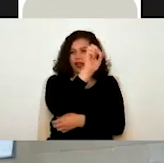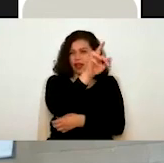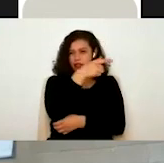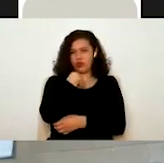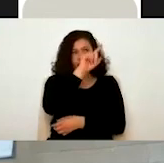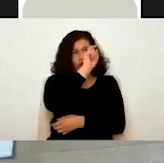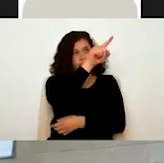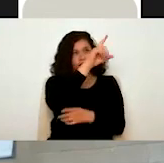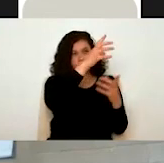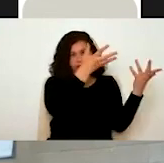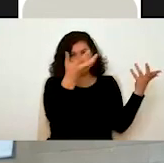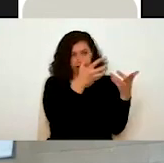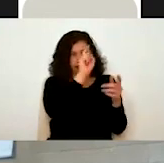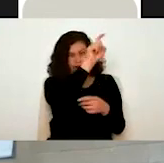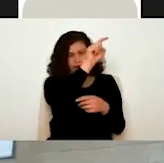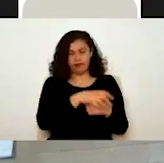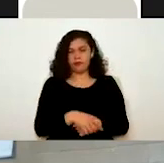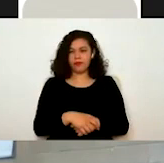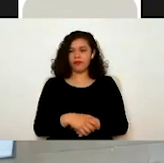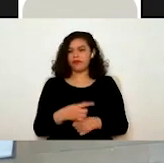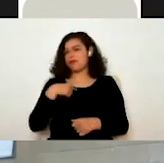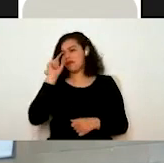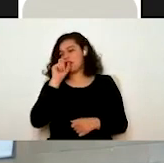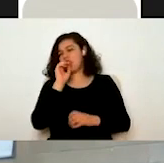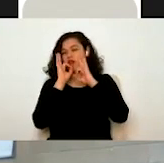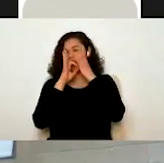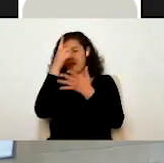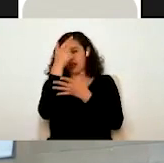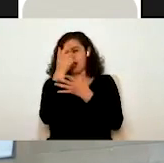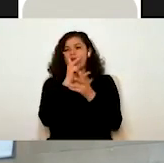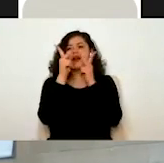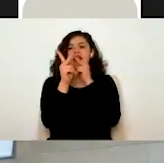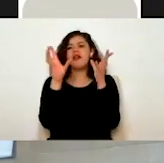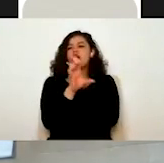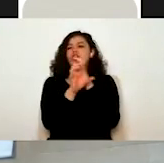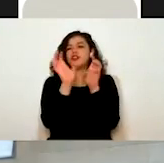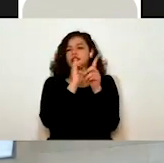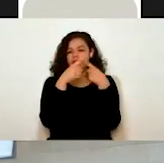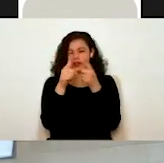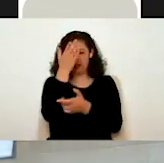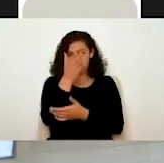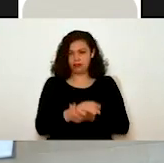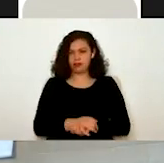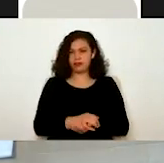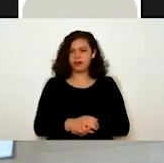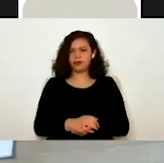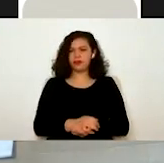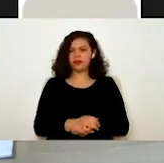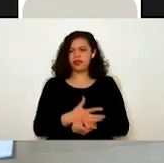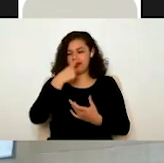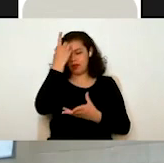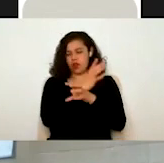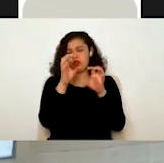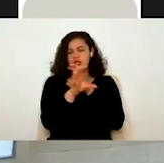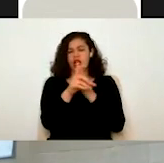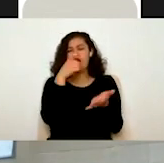Y, bueno, si se fijan aquí, la leyenda es diferente, ahora nos pide, nos pide otras cosas. Aquí, en enajenación de bienes muebles, lo que ustedes pueden